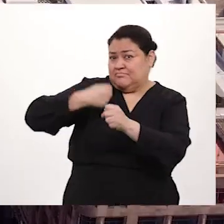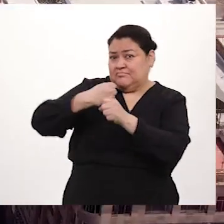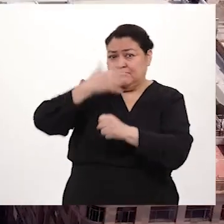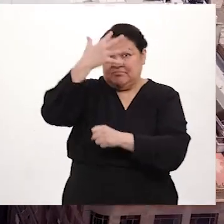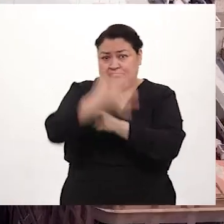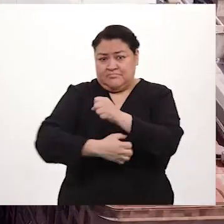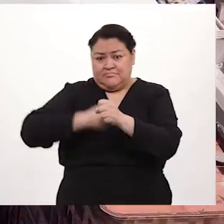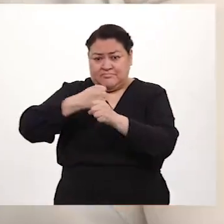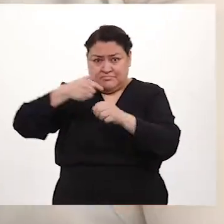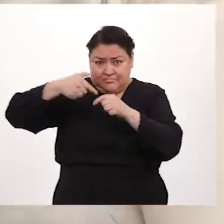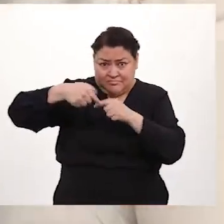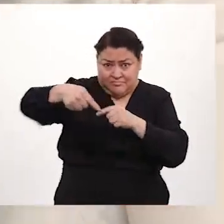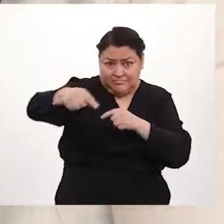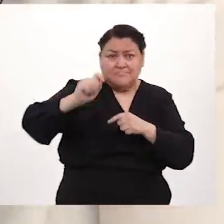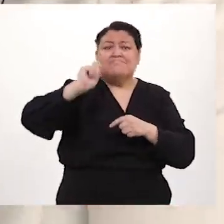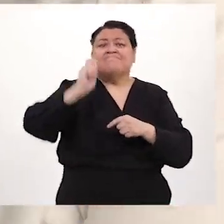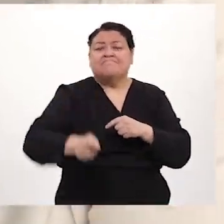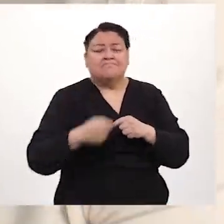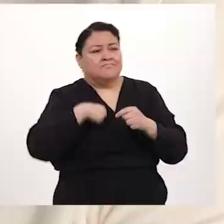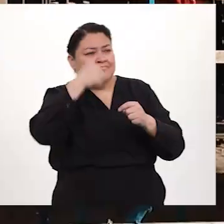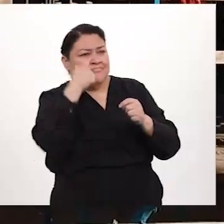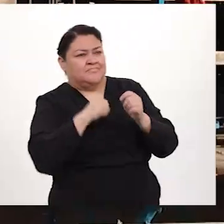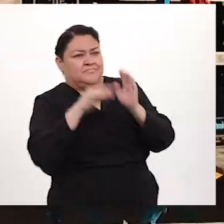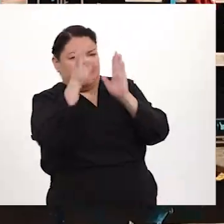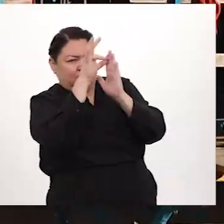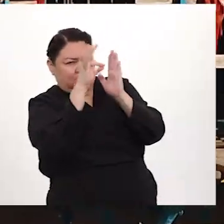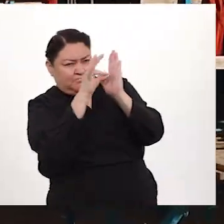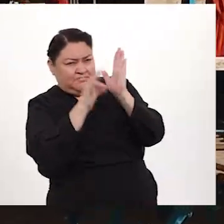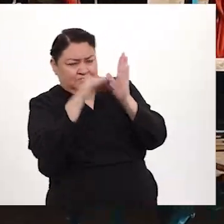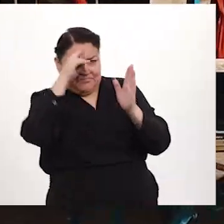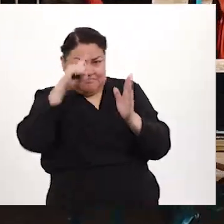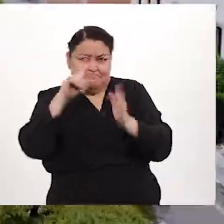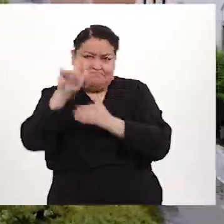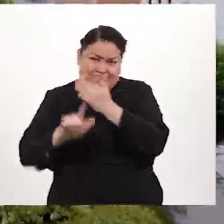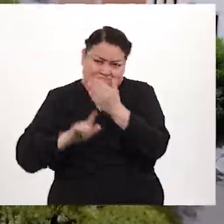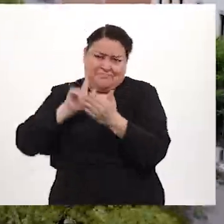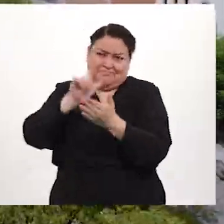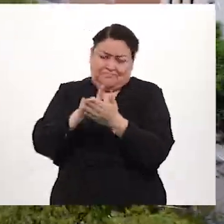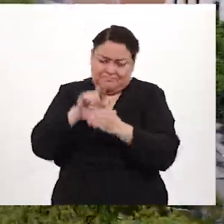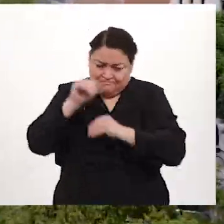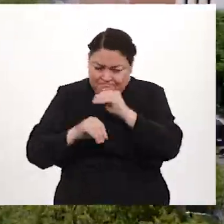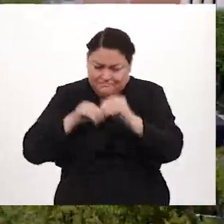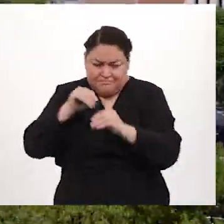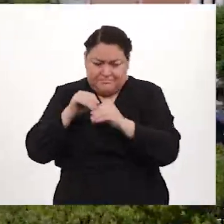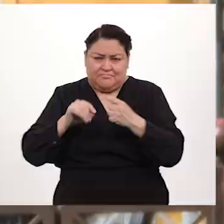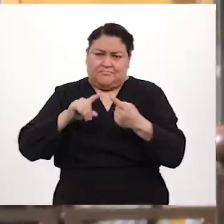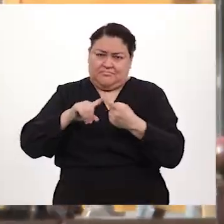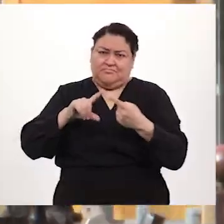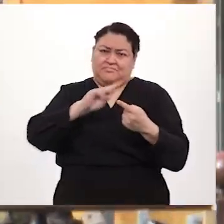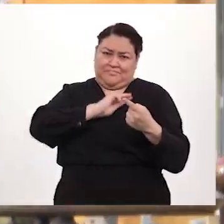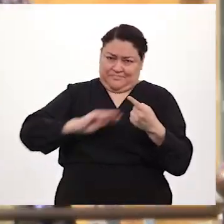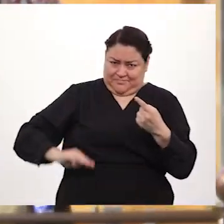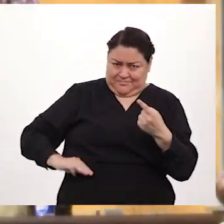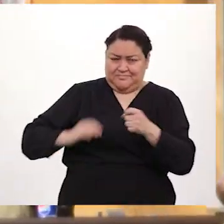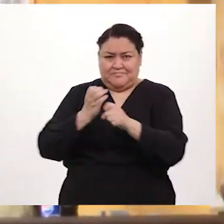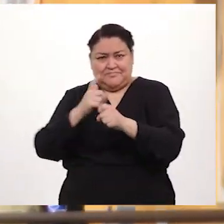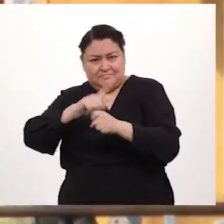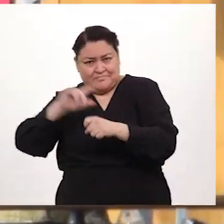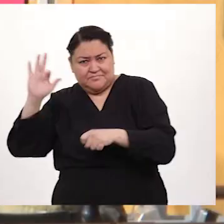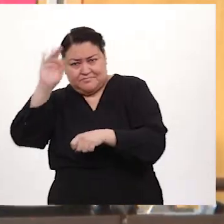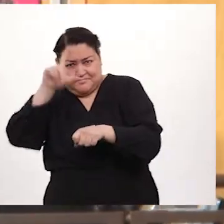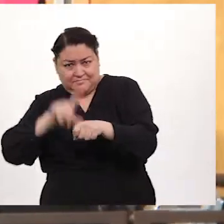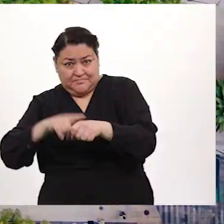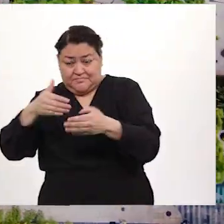continuidad de indicadores clave para la planificación de políticas públicas en los tres niveles de gobierno. La última